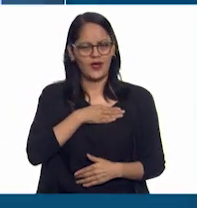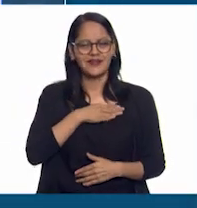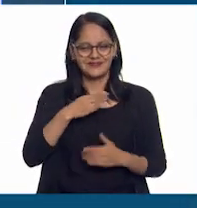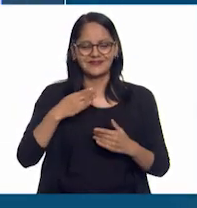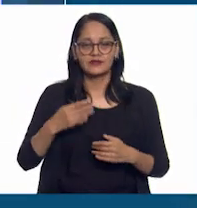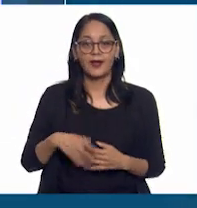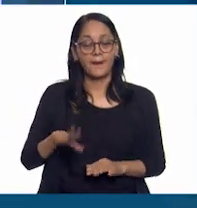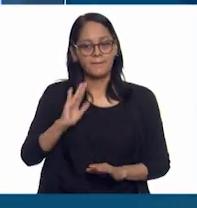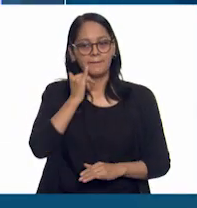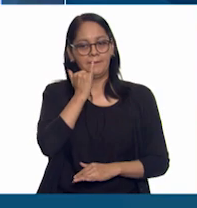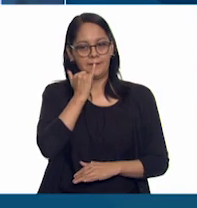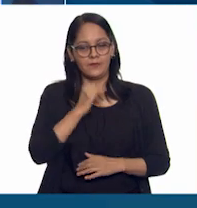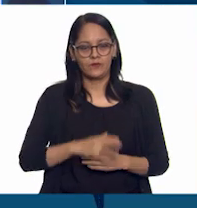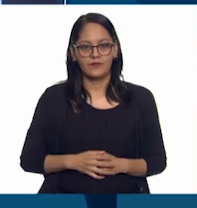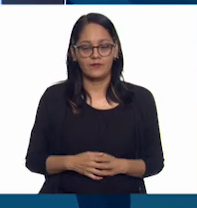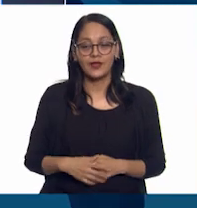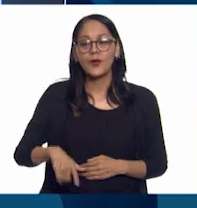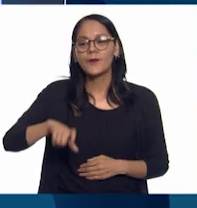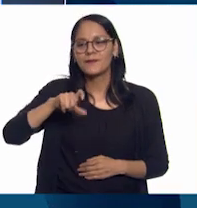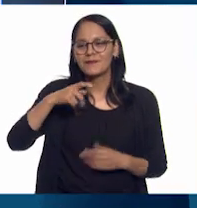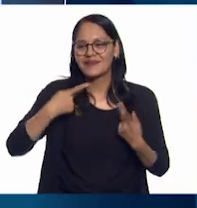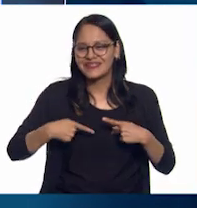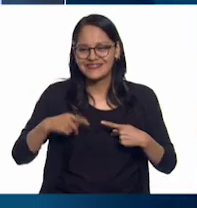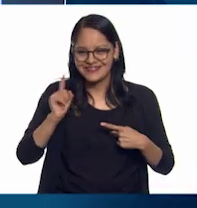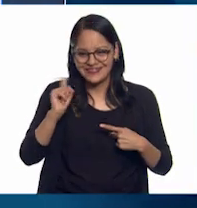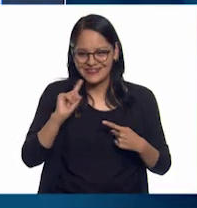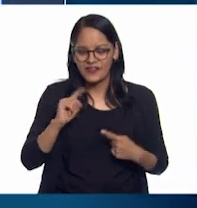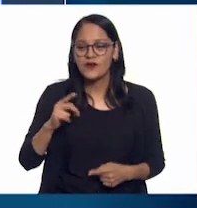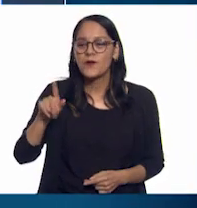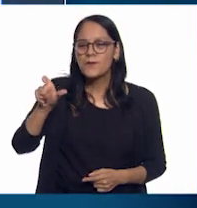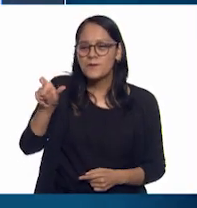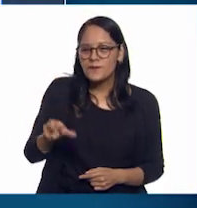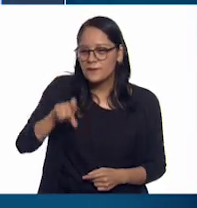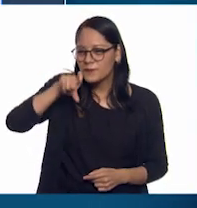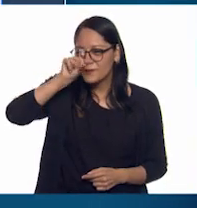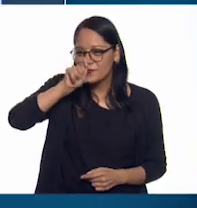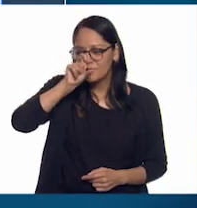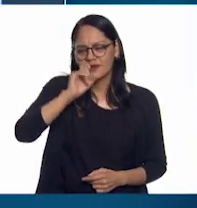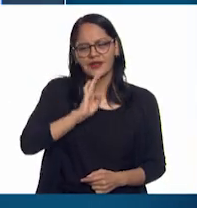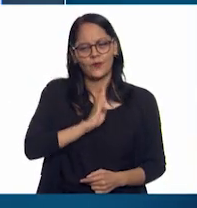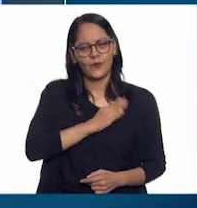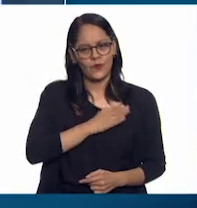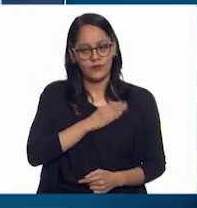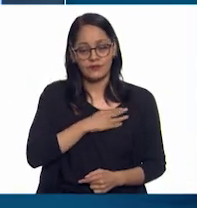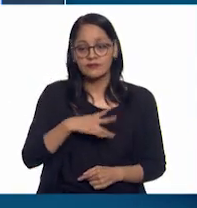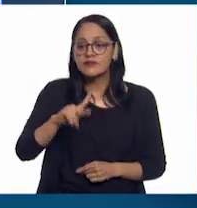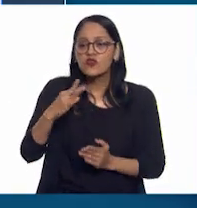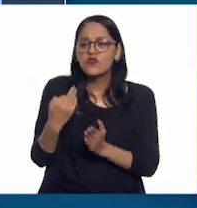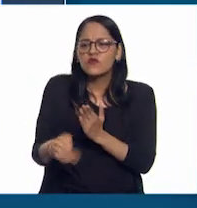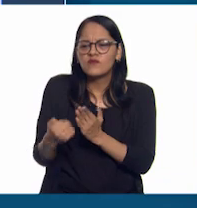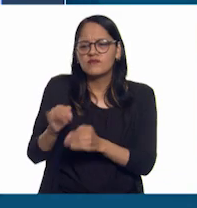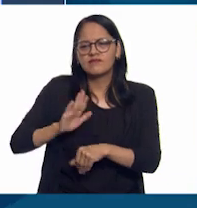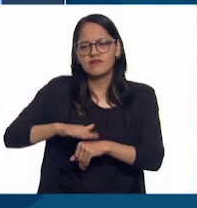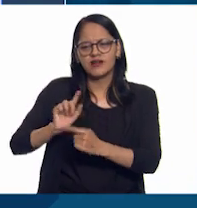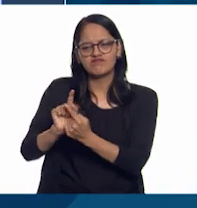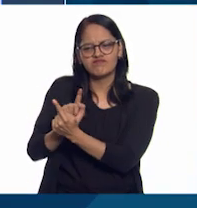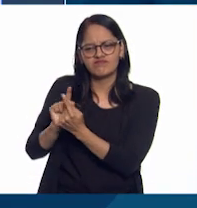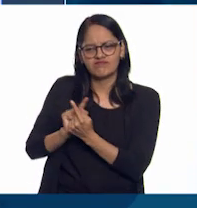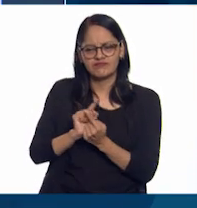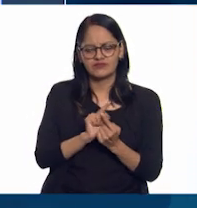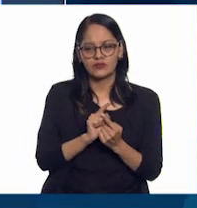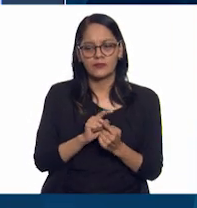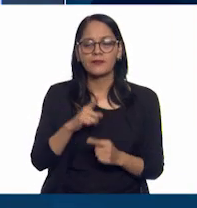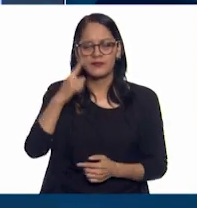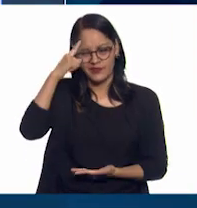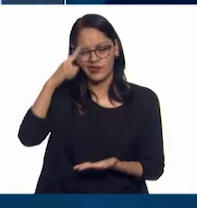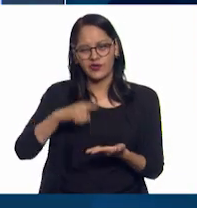bueno, perdón, un pájaro muy agradable, simplemente que, pues es que no hemos convivido lo suficiente. Es más